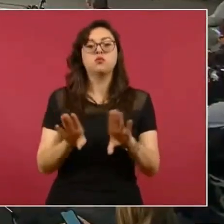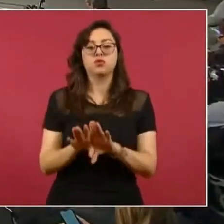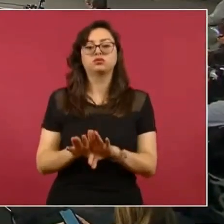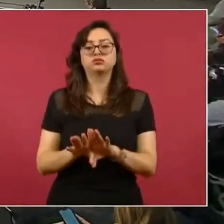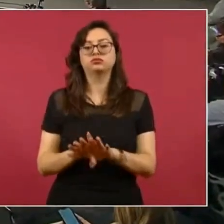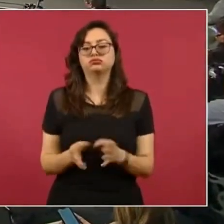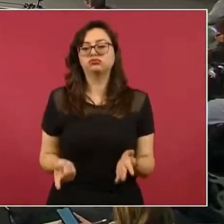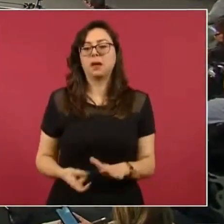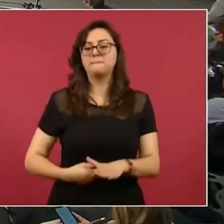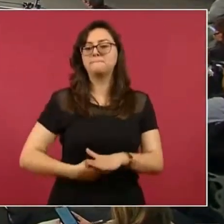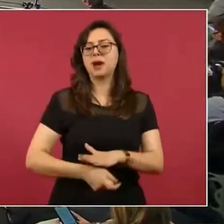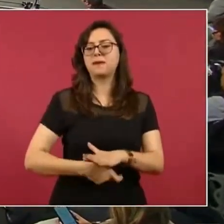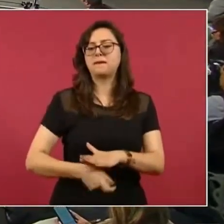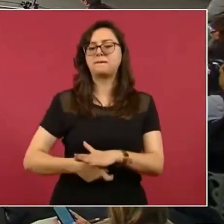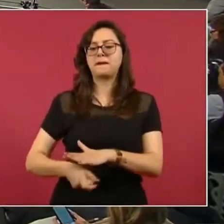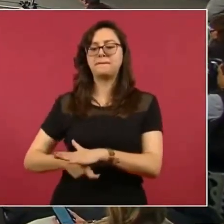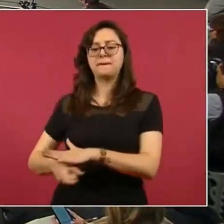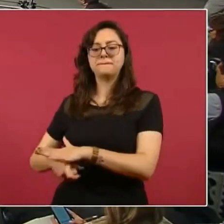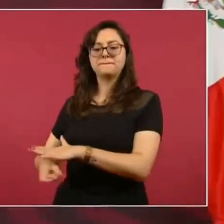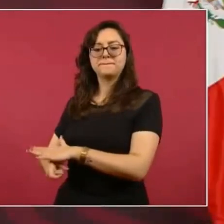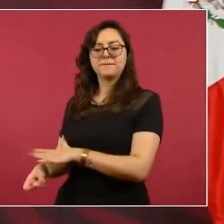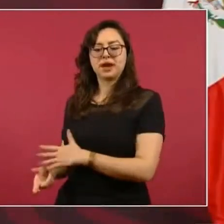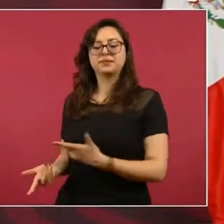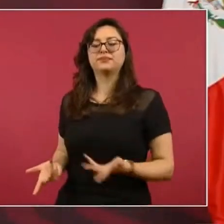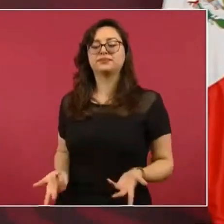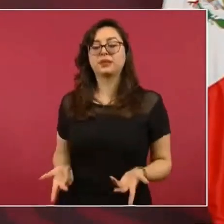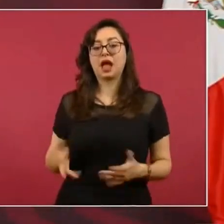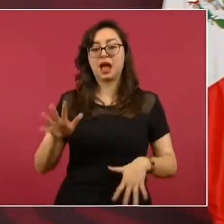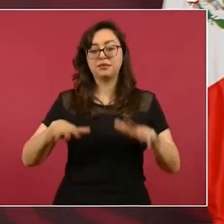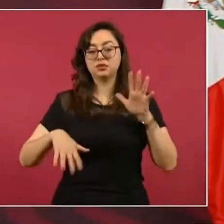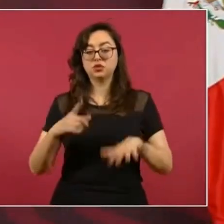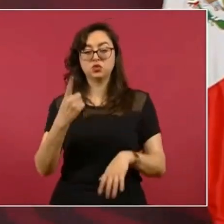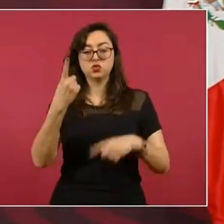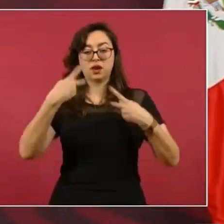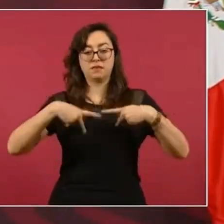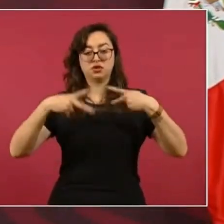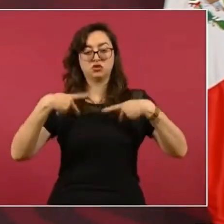Con gorgojo. Decía Porfirio. Ese gallo quiere maíz.